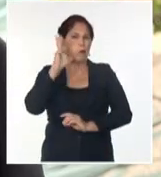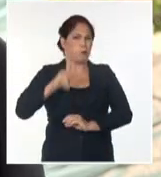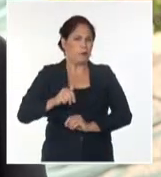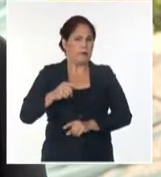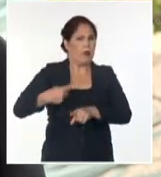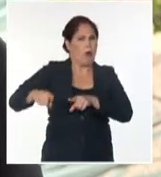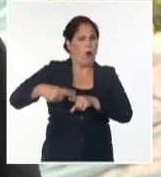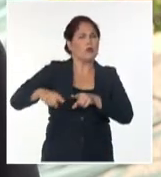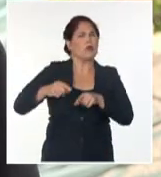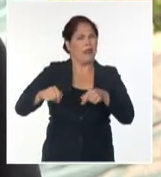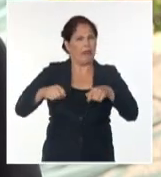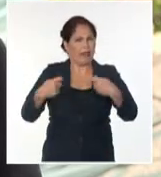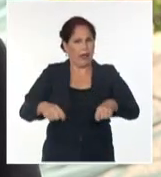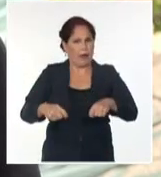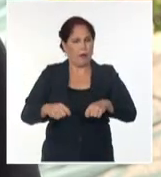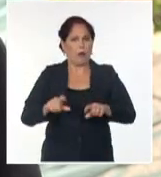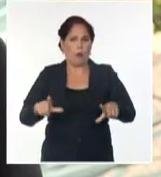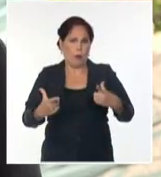Barbuda, Héctor Martínez, Canal Cubano de Noticias.